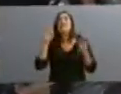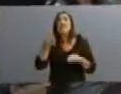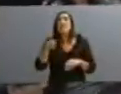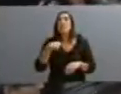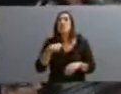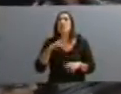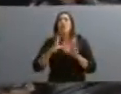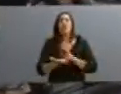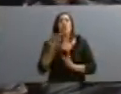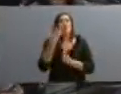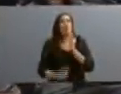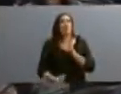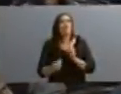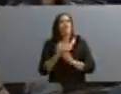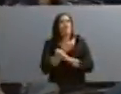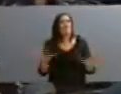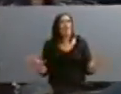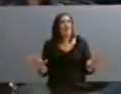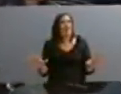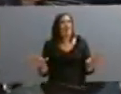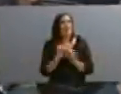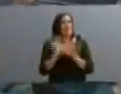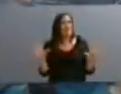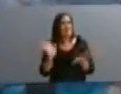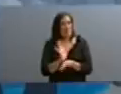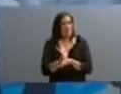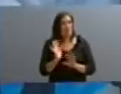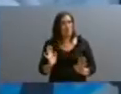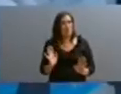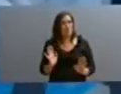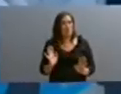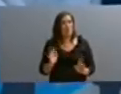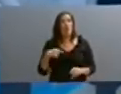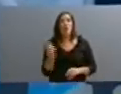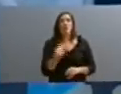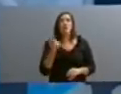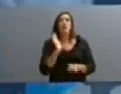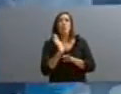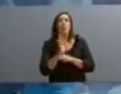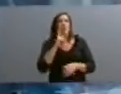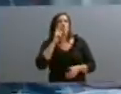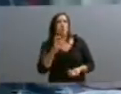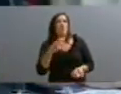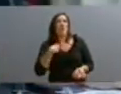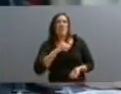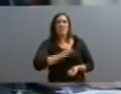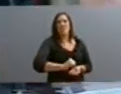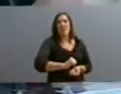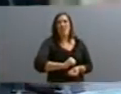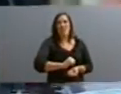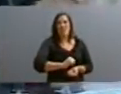un delito, primero un gran delito, porque estaríamos estafando y defraudando,